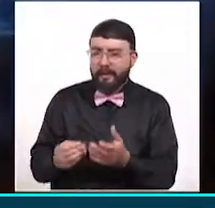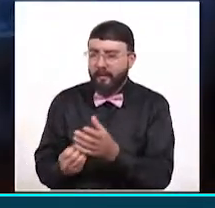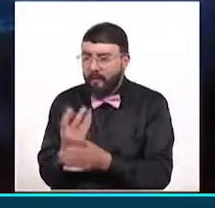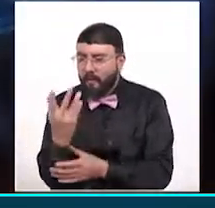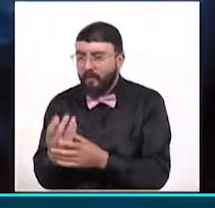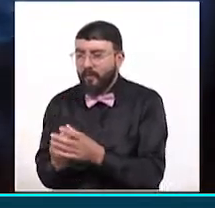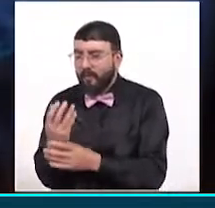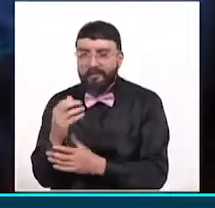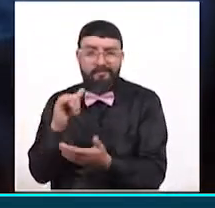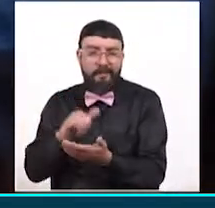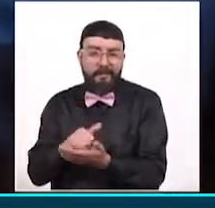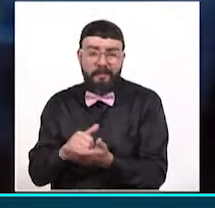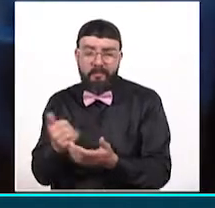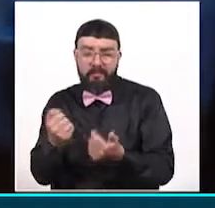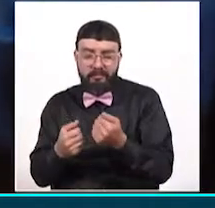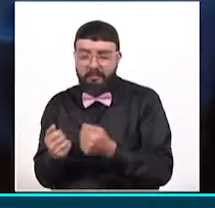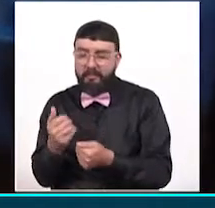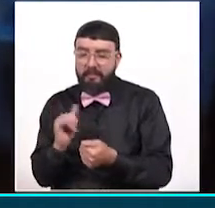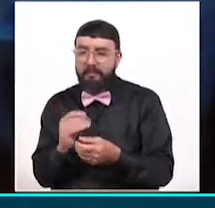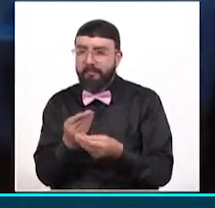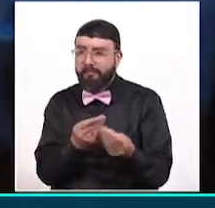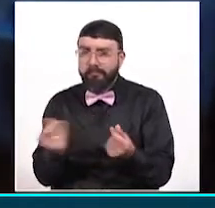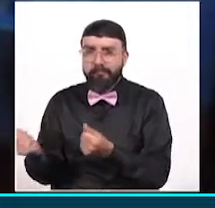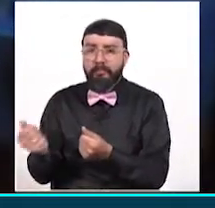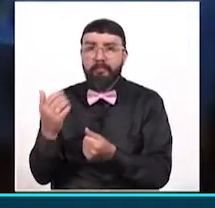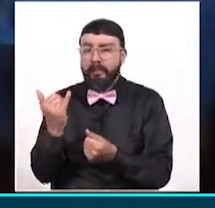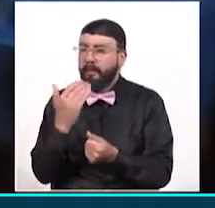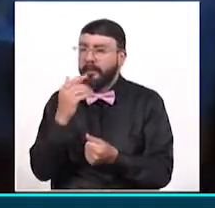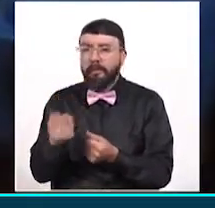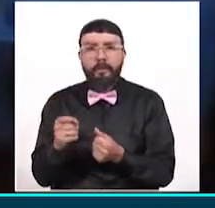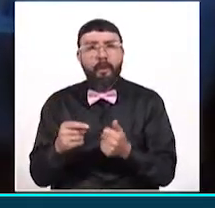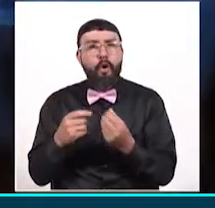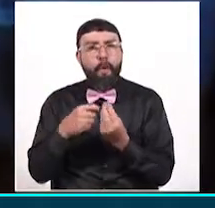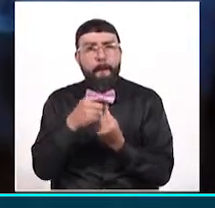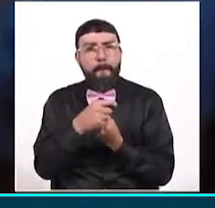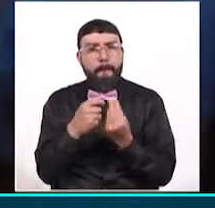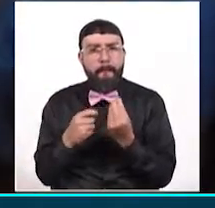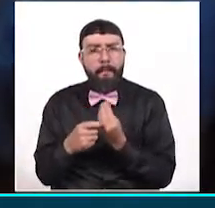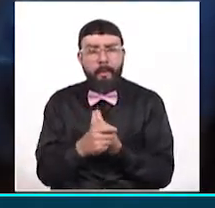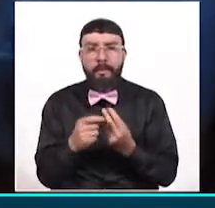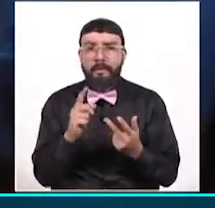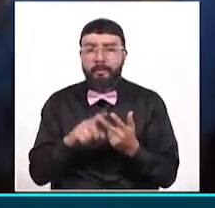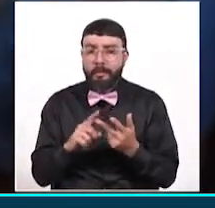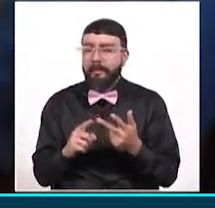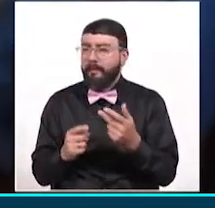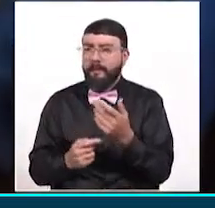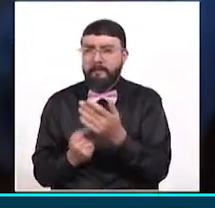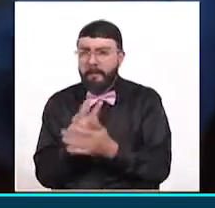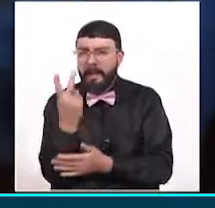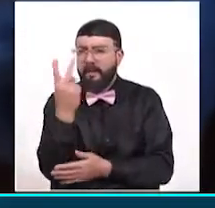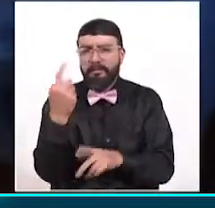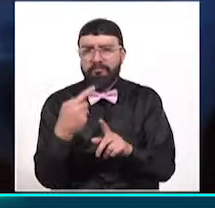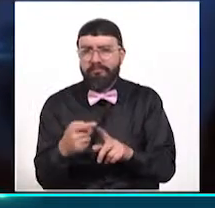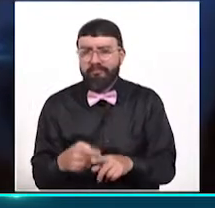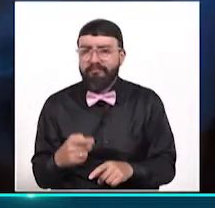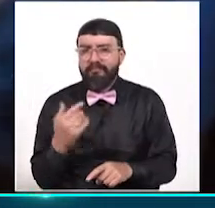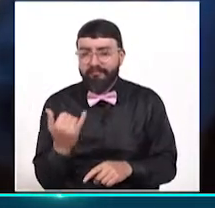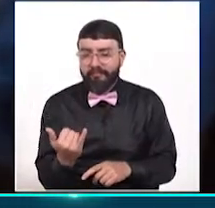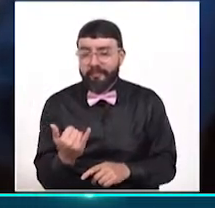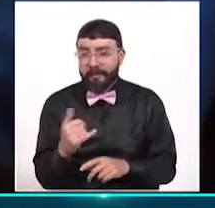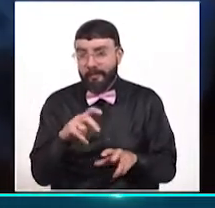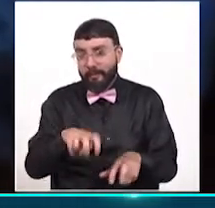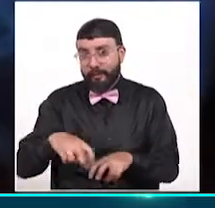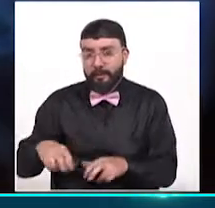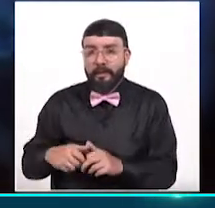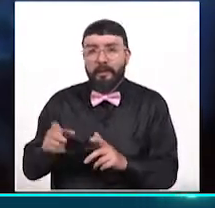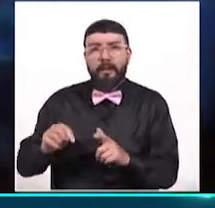tradicionales, dentro de ellos está el cultivo de mora y el cultivo de hortalizas. También tenemos y contamos